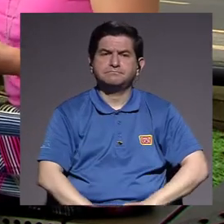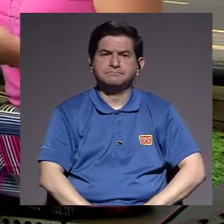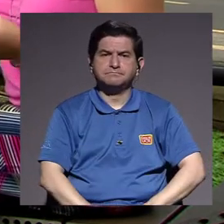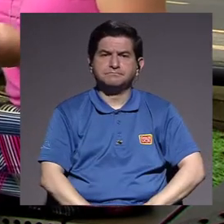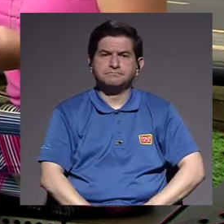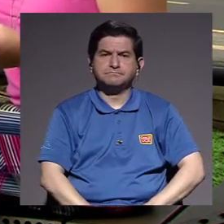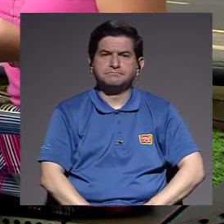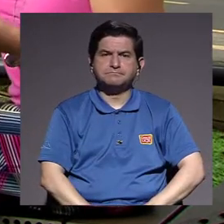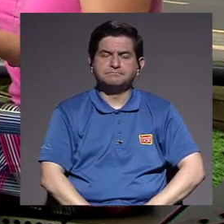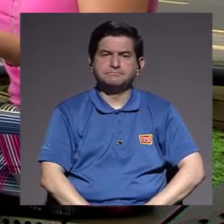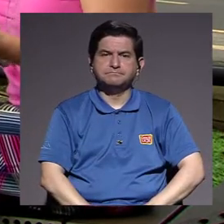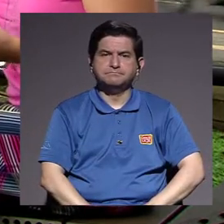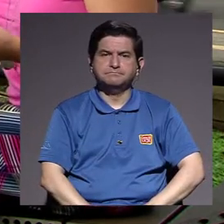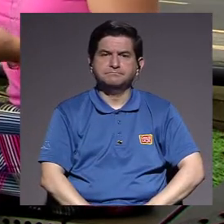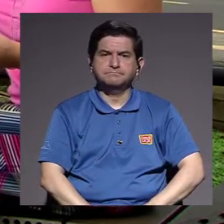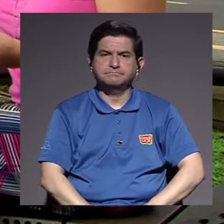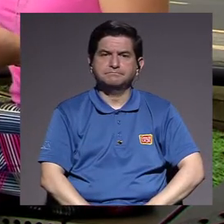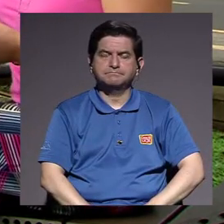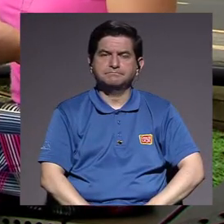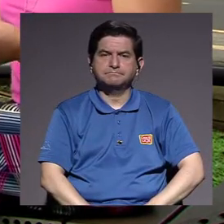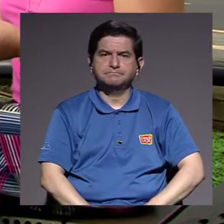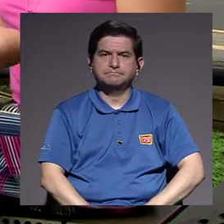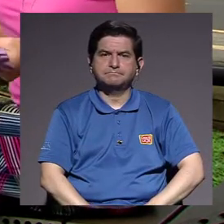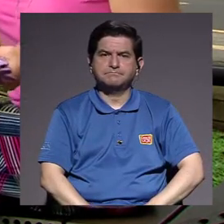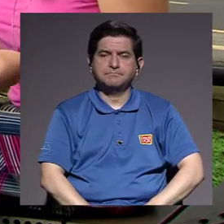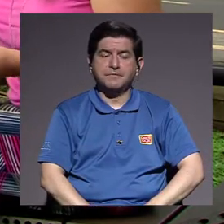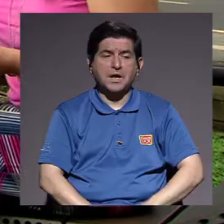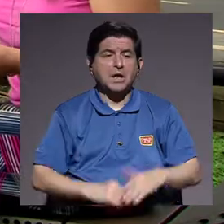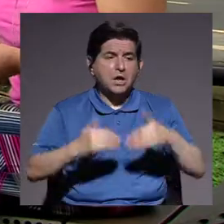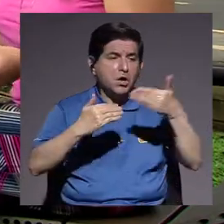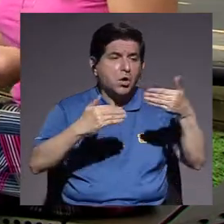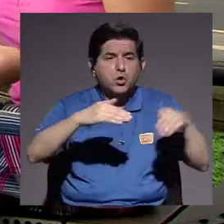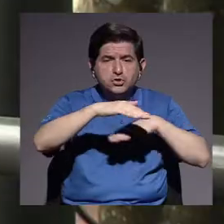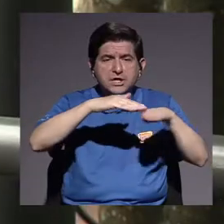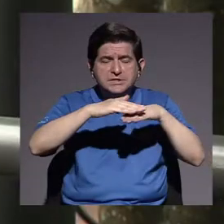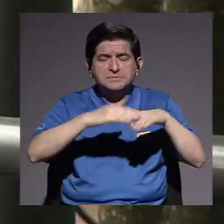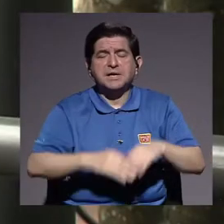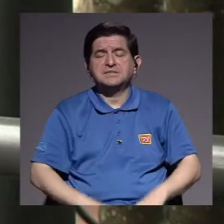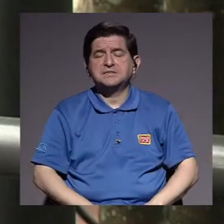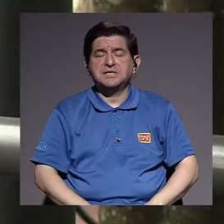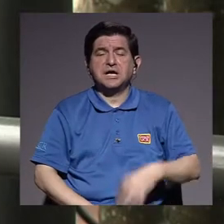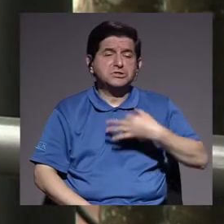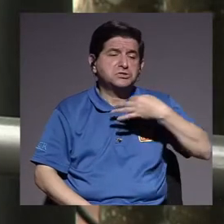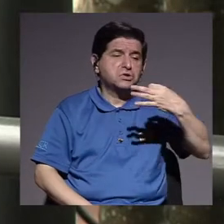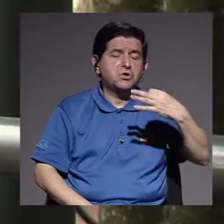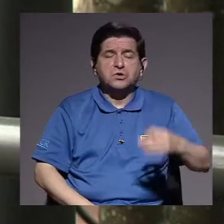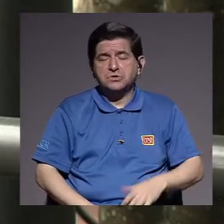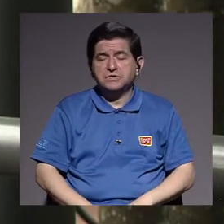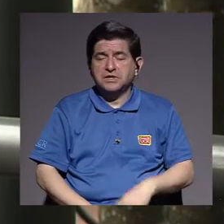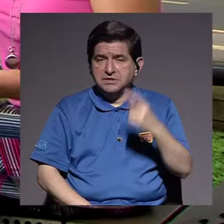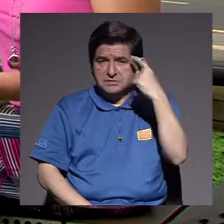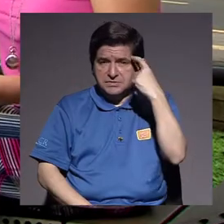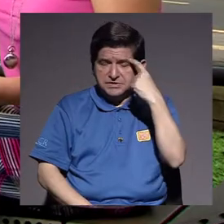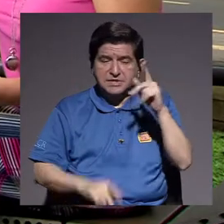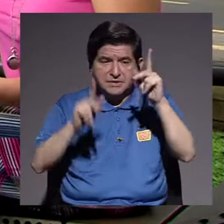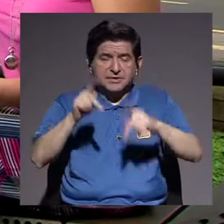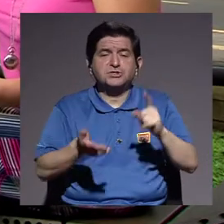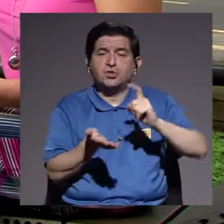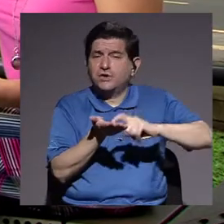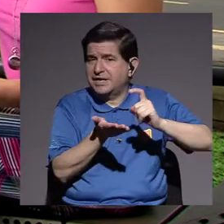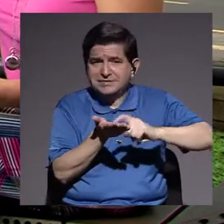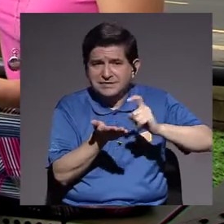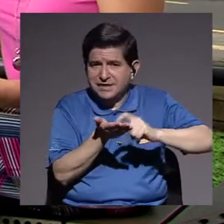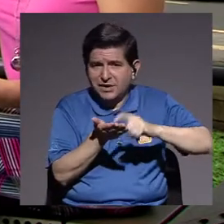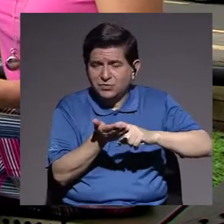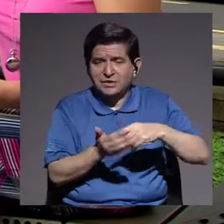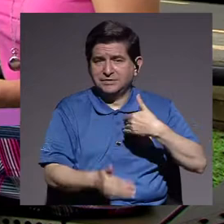se puede vivir con cosas más básicas, por ejemplo, ¿verdad? Digamos, especialmente pienso en las personas que tienen deudas